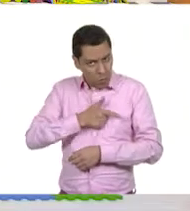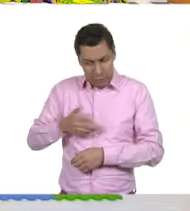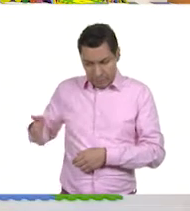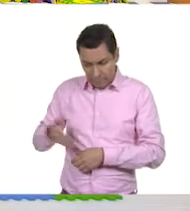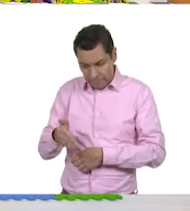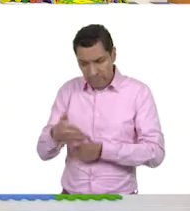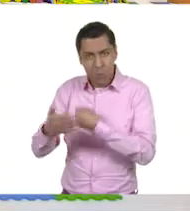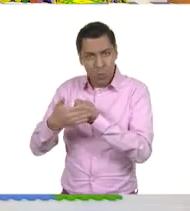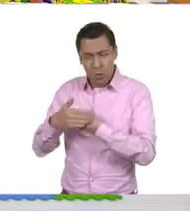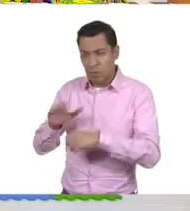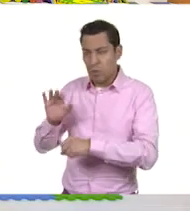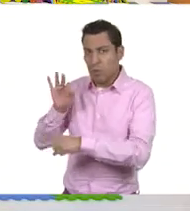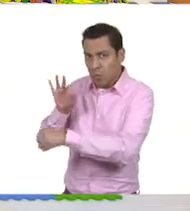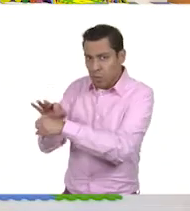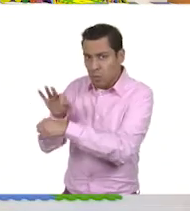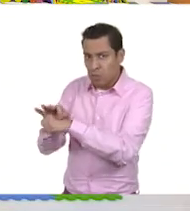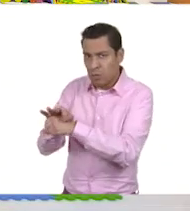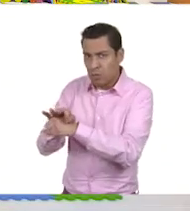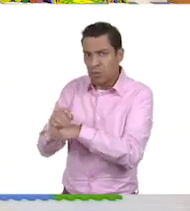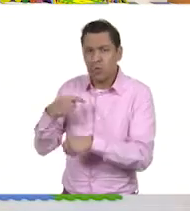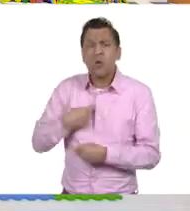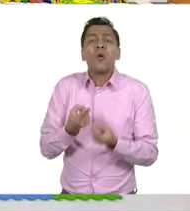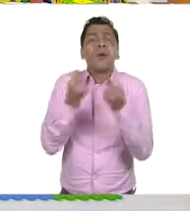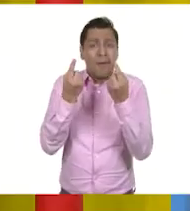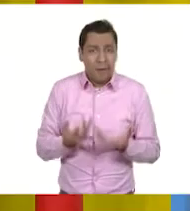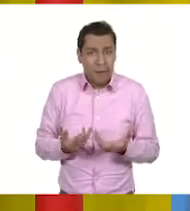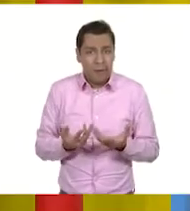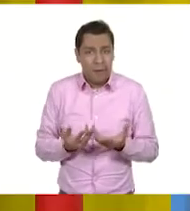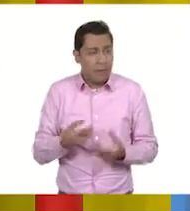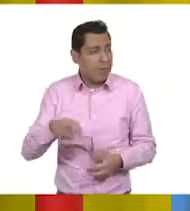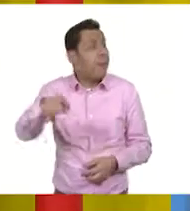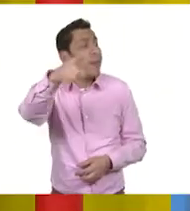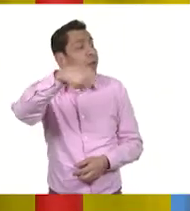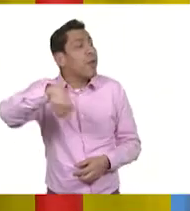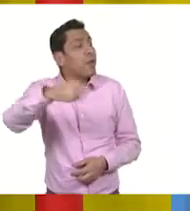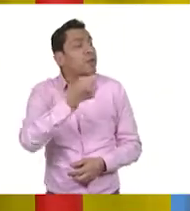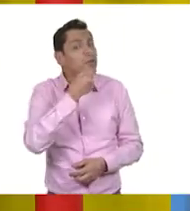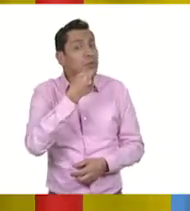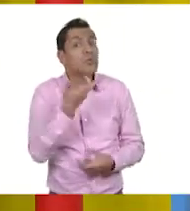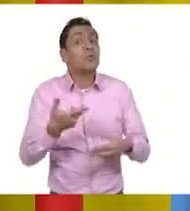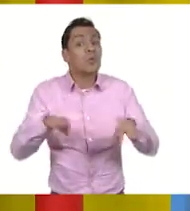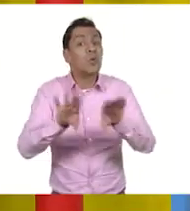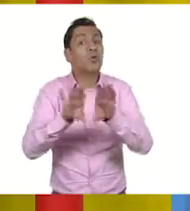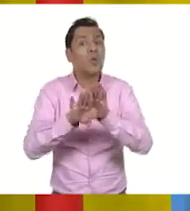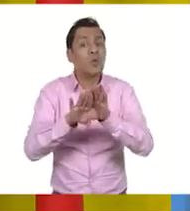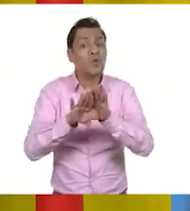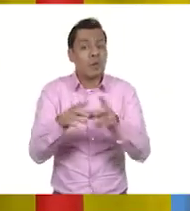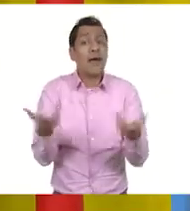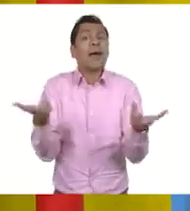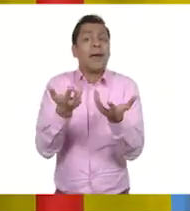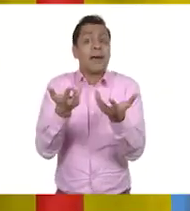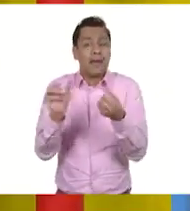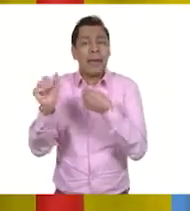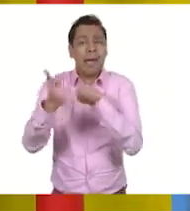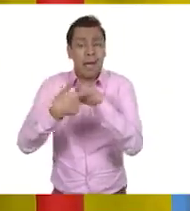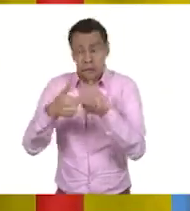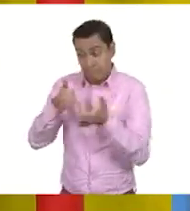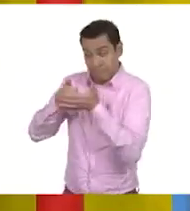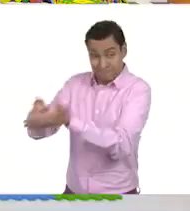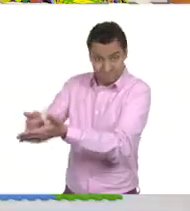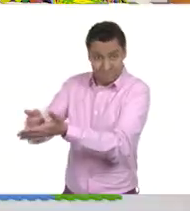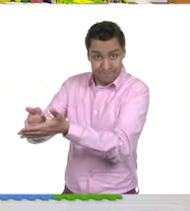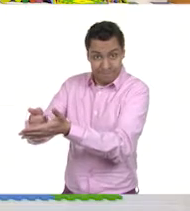Ajá. ¿Habrá algunas acciones que nosotros o las niñas y los niños que también les gustan, podremos hacer algo nosotros? Ah,